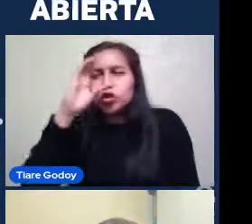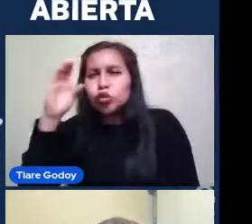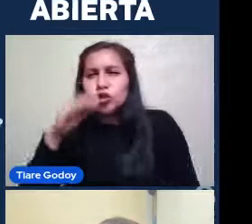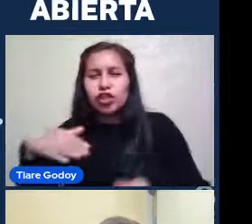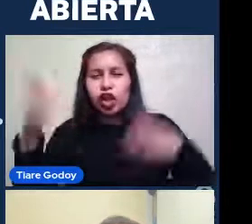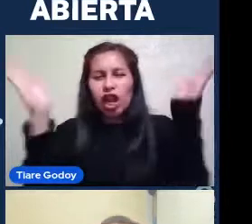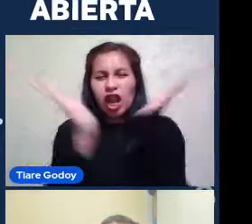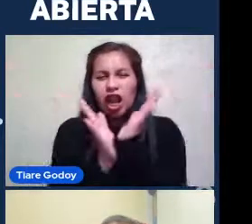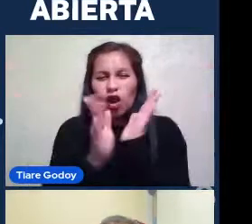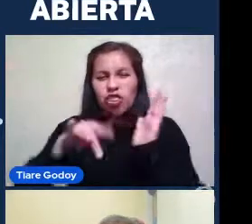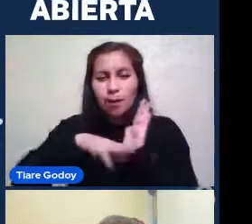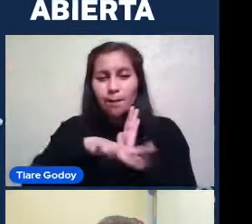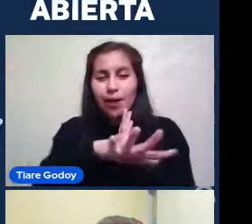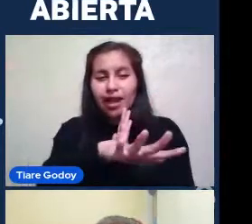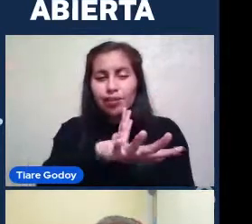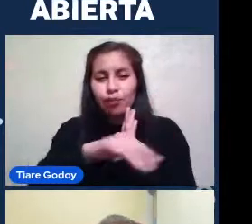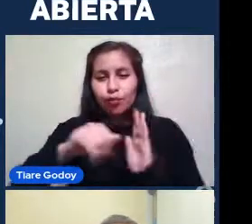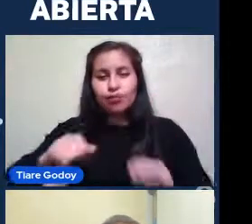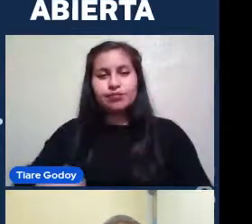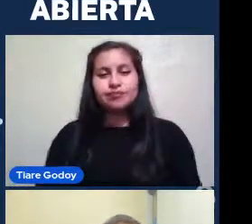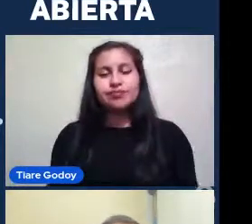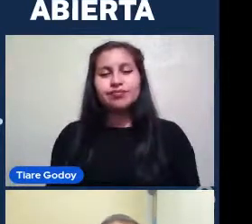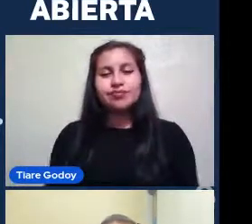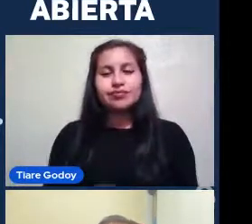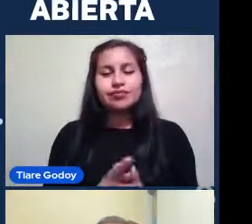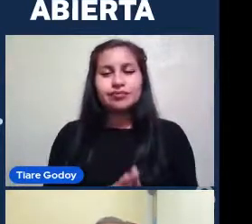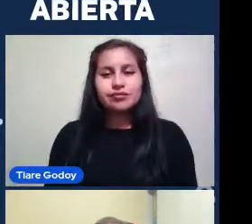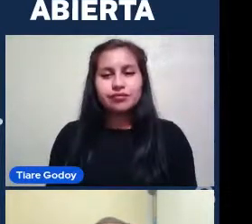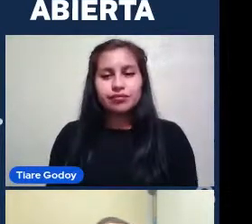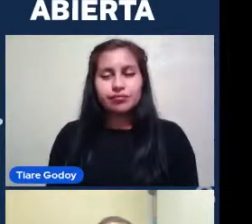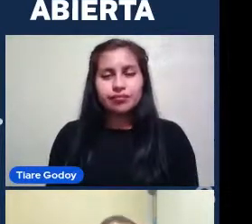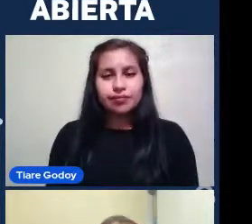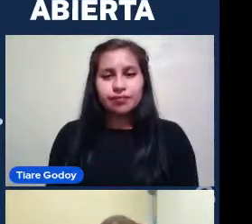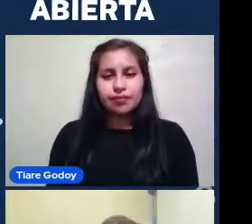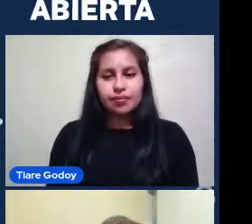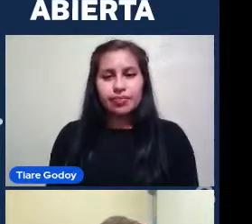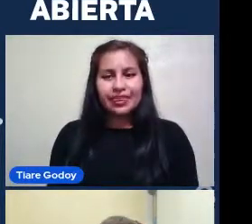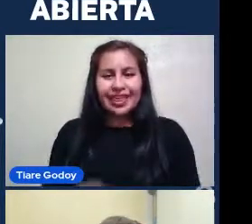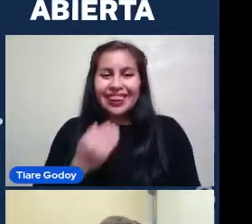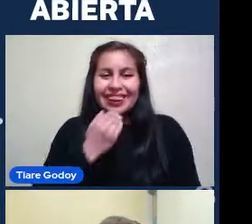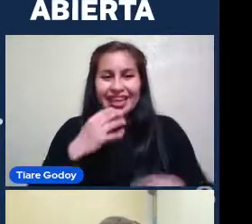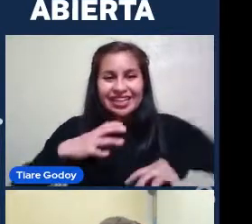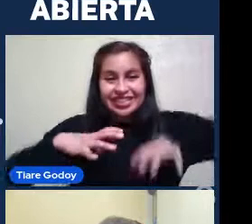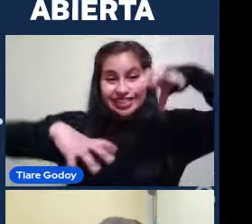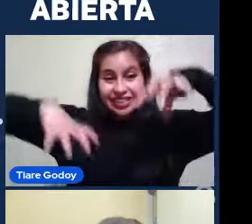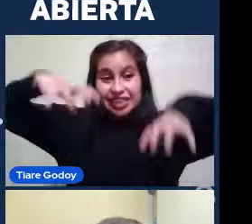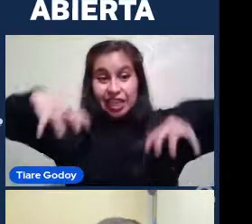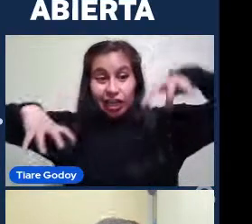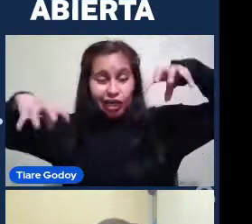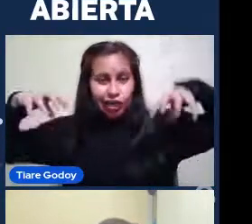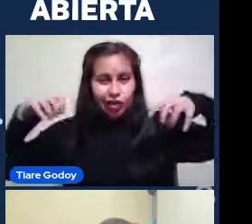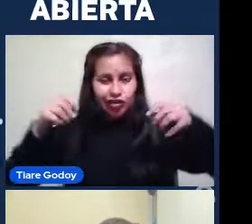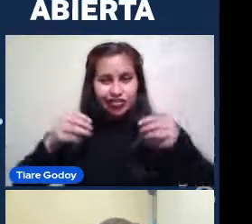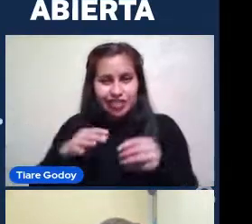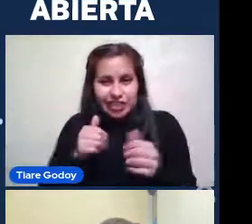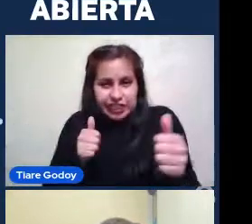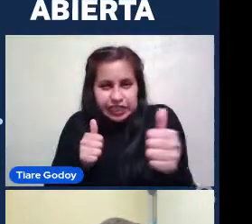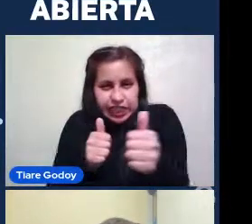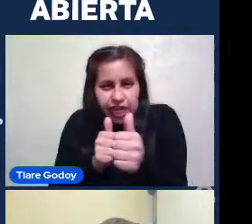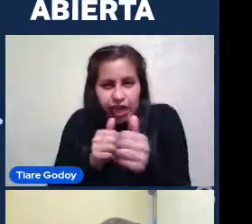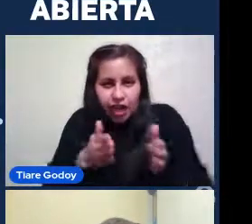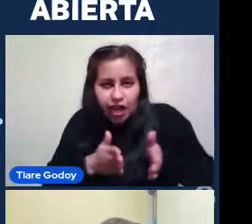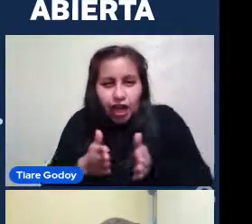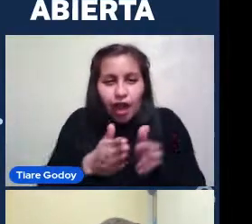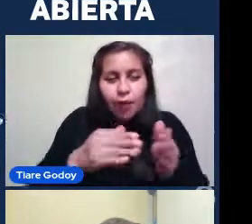el Observatorio y Cafetería Pailalén. Así que ahí, entre los cerros del camino al volcán, está